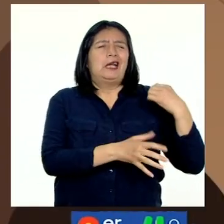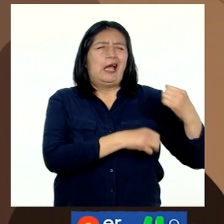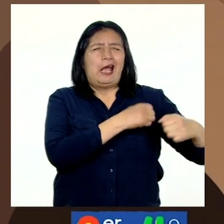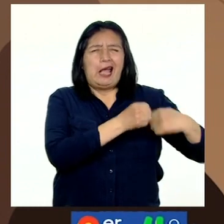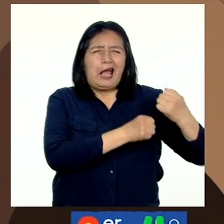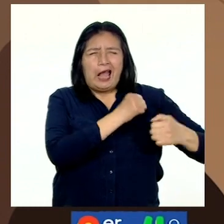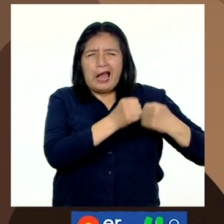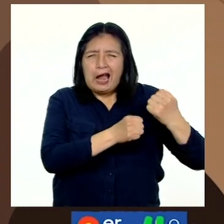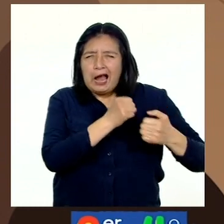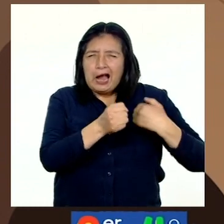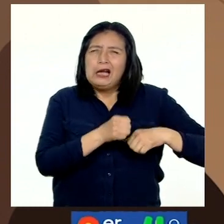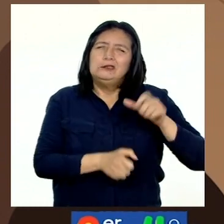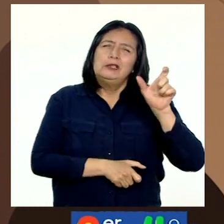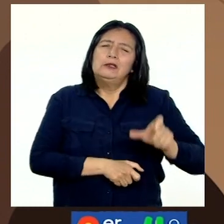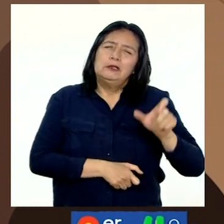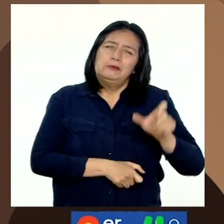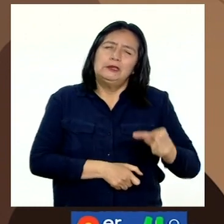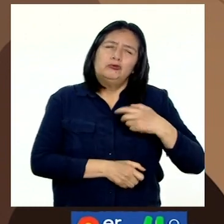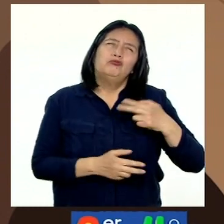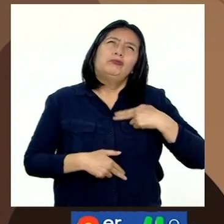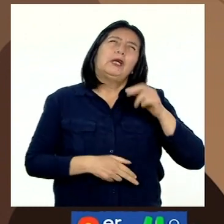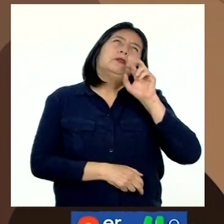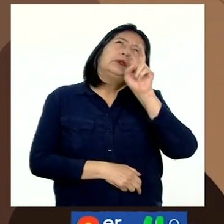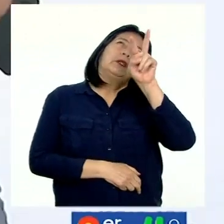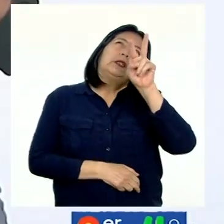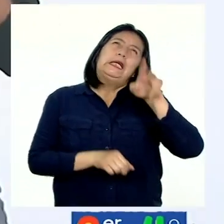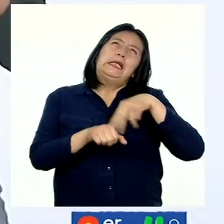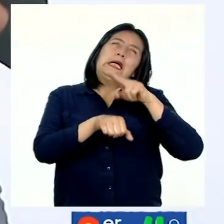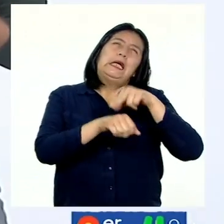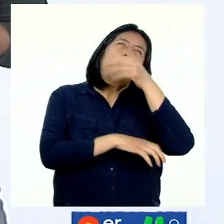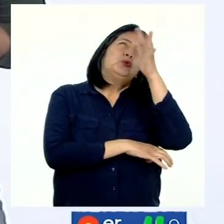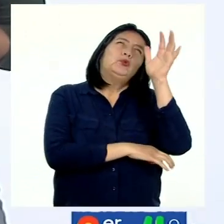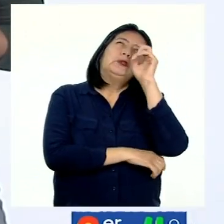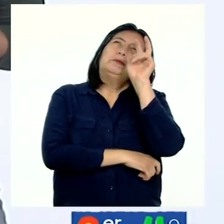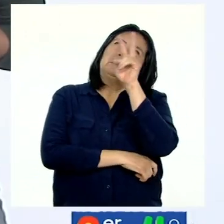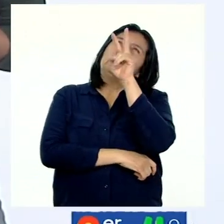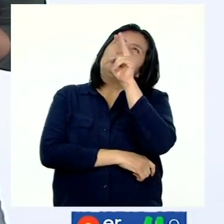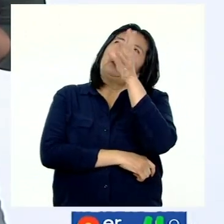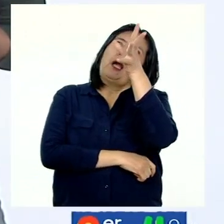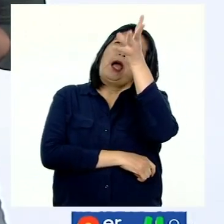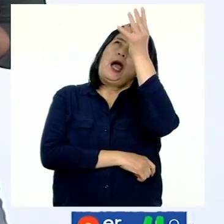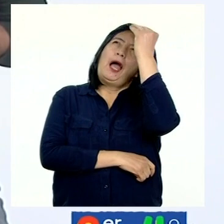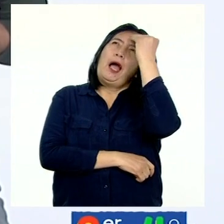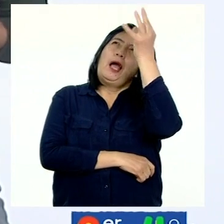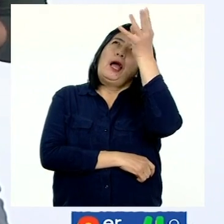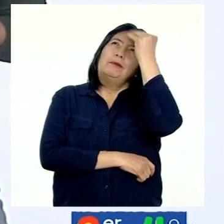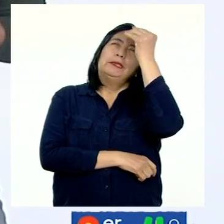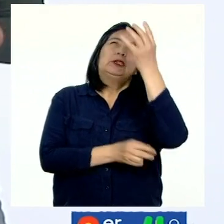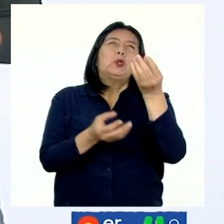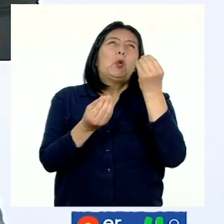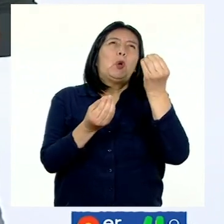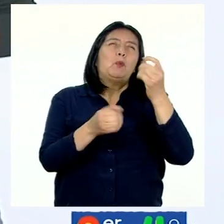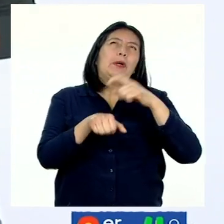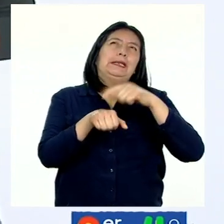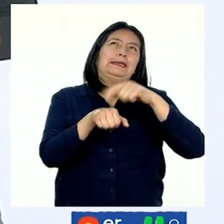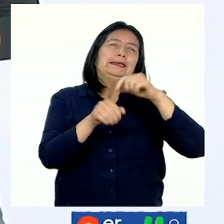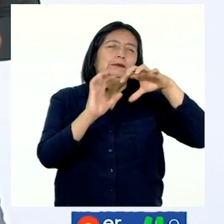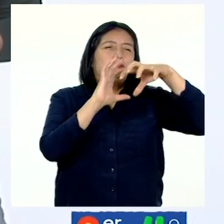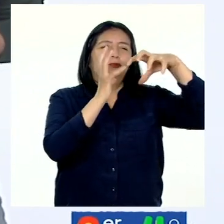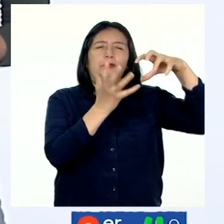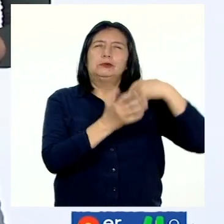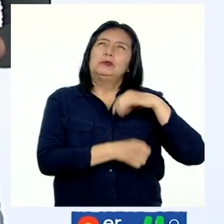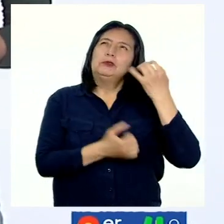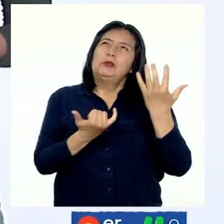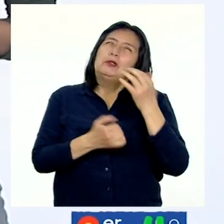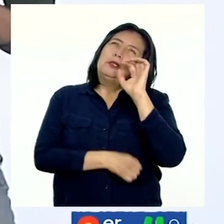humano ha observado la naturaleza con mucho detenimiento y ha podido recoger información sobre el tiempo atmosférico según